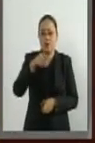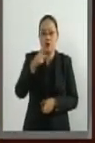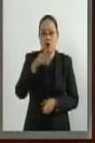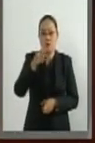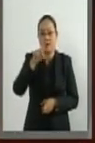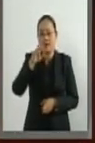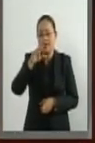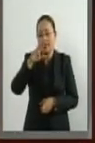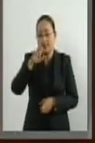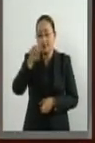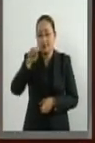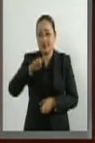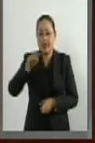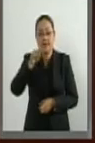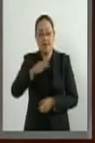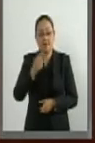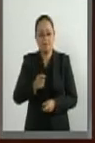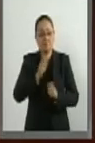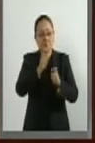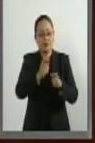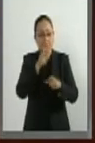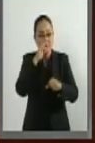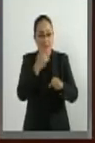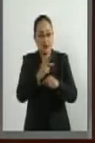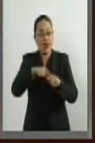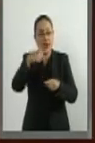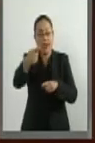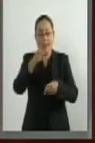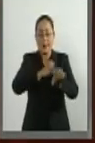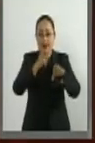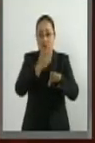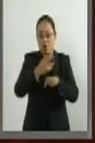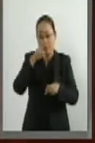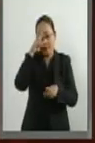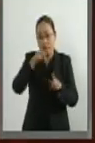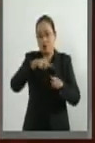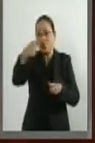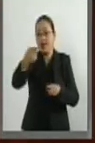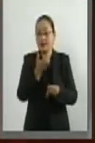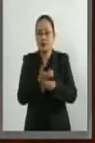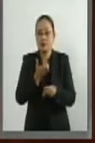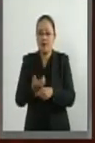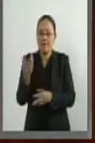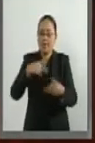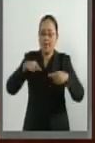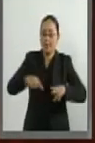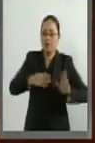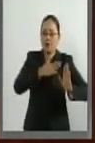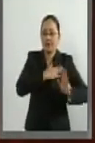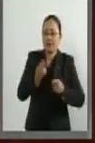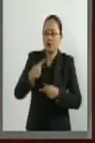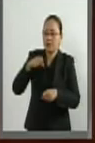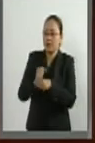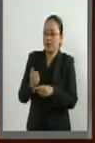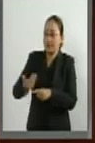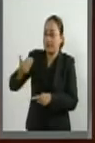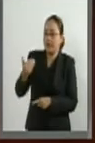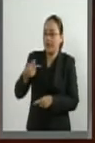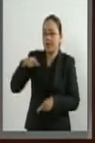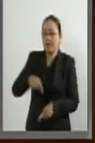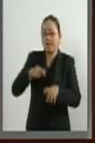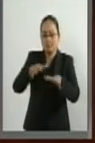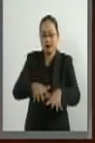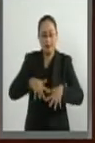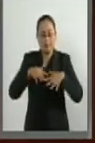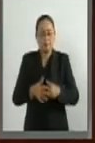de nuestro país en el vecino país del norte, quien rindió protesta la semana pasada ante este